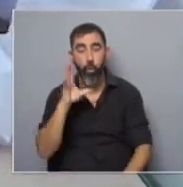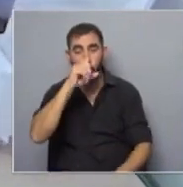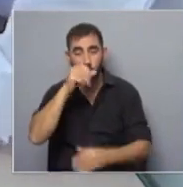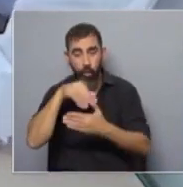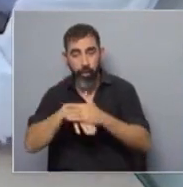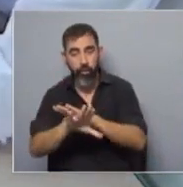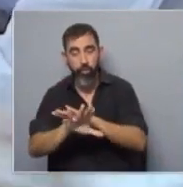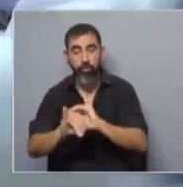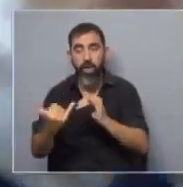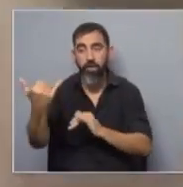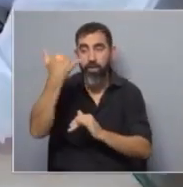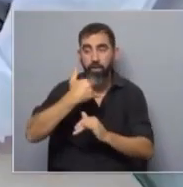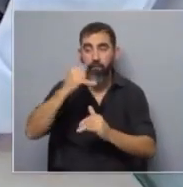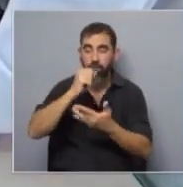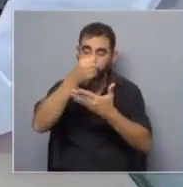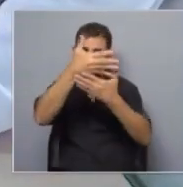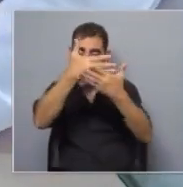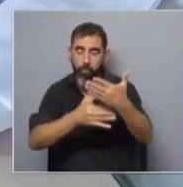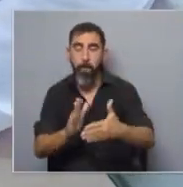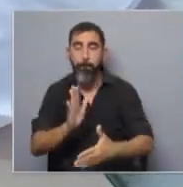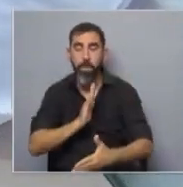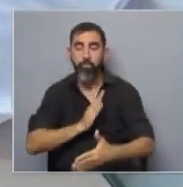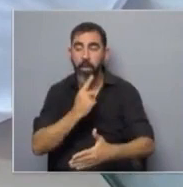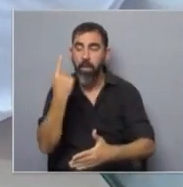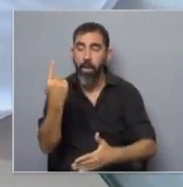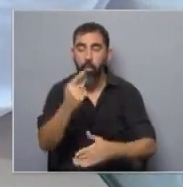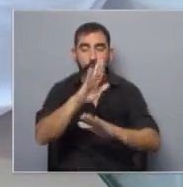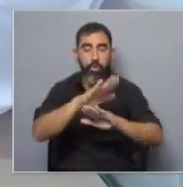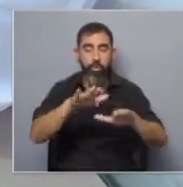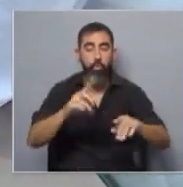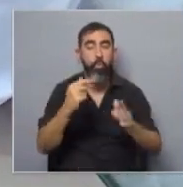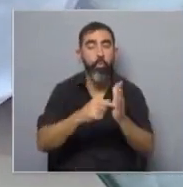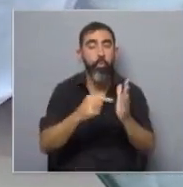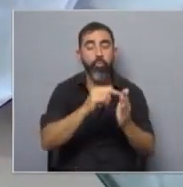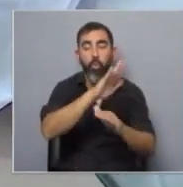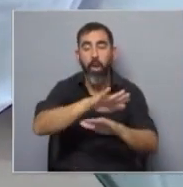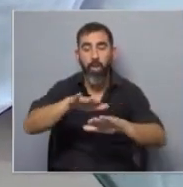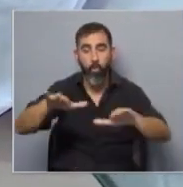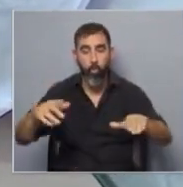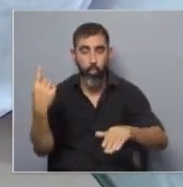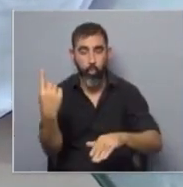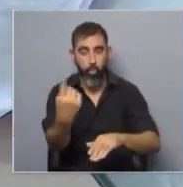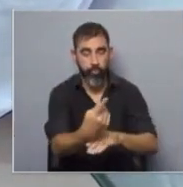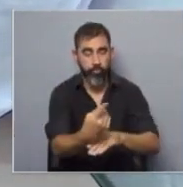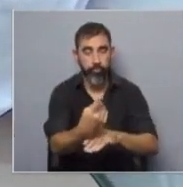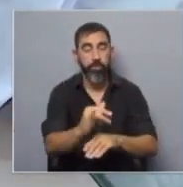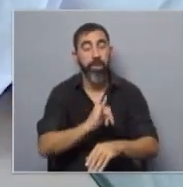contraseña, ya te da un informe redactado individual para cada niño y los puntajes de cada niño. El informe de riesgo lector